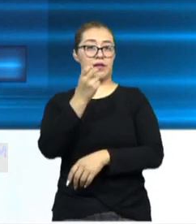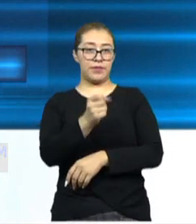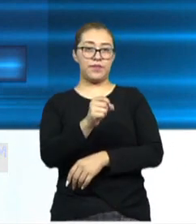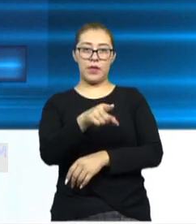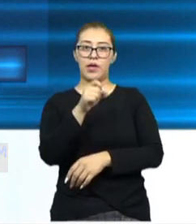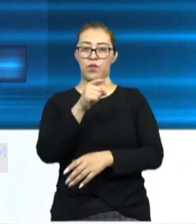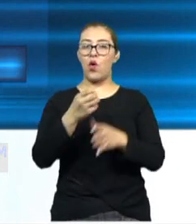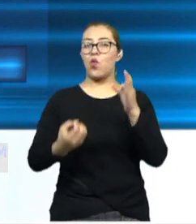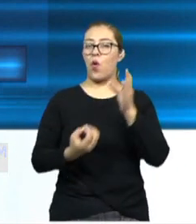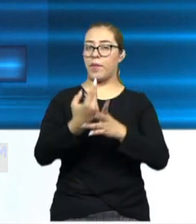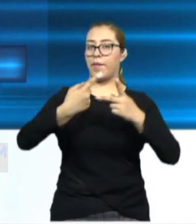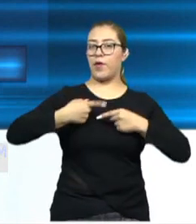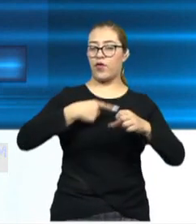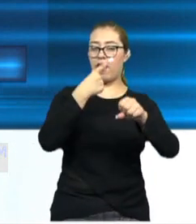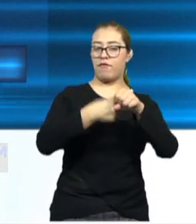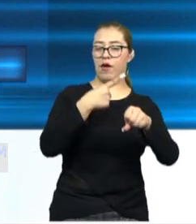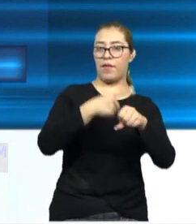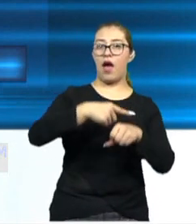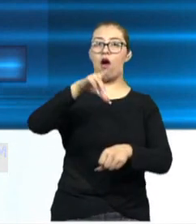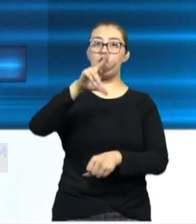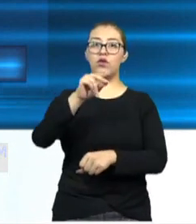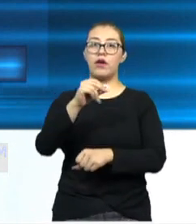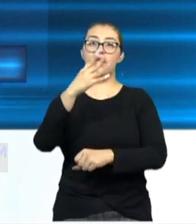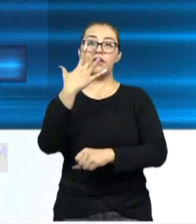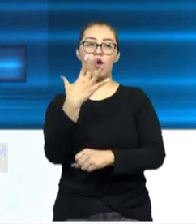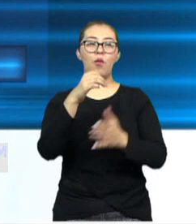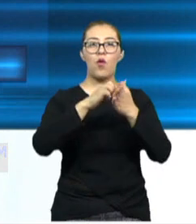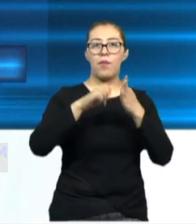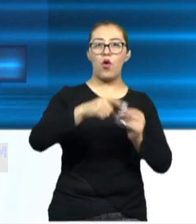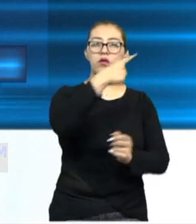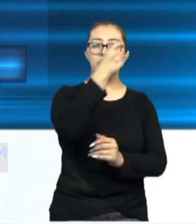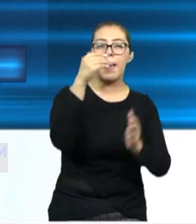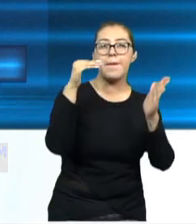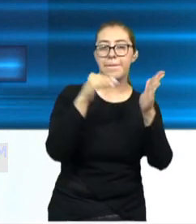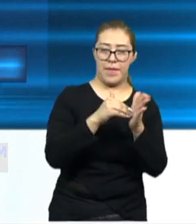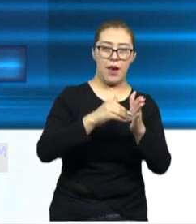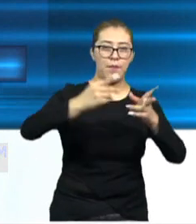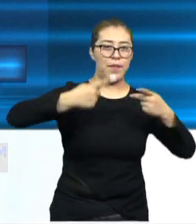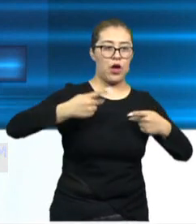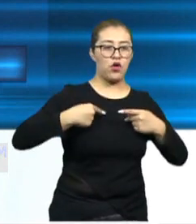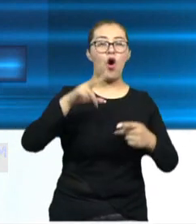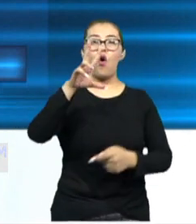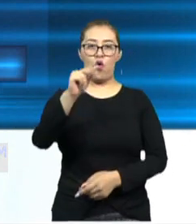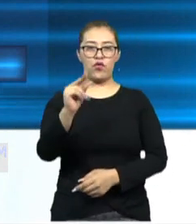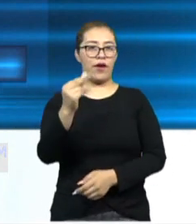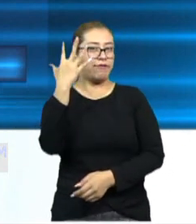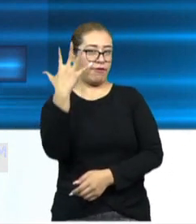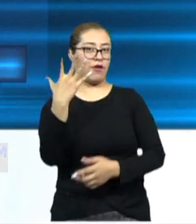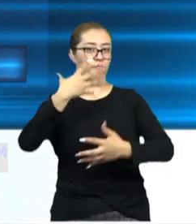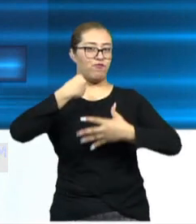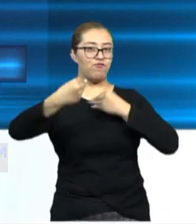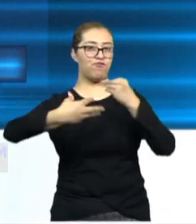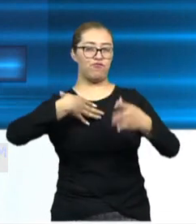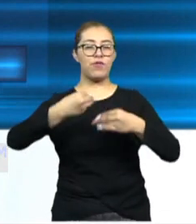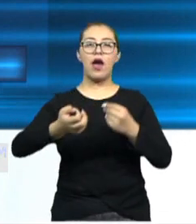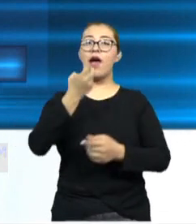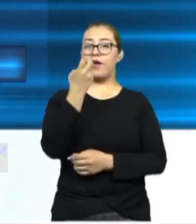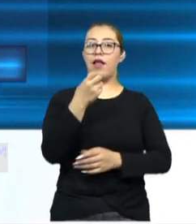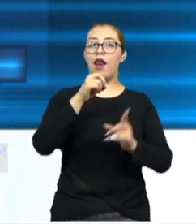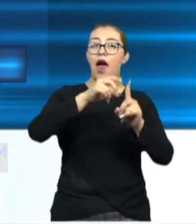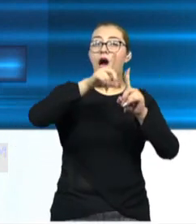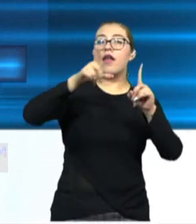tenemos 85 casos por cada 100 mil habitantes que hay en San Luis Potosí y la incidencia nacional